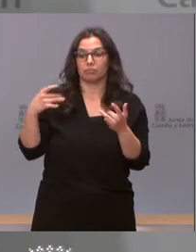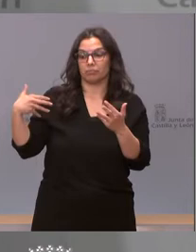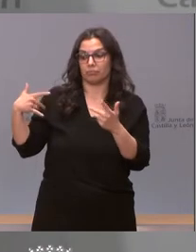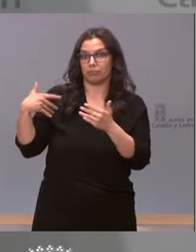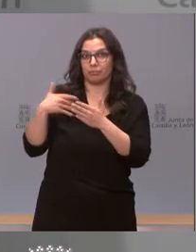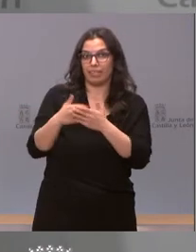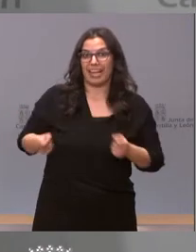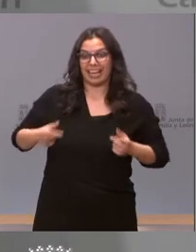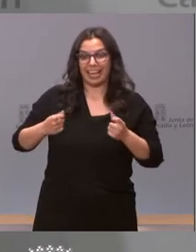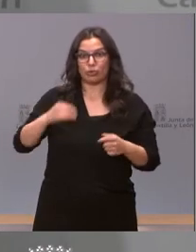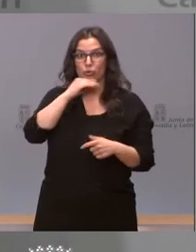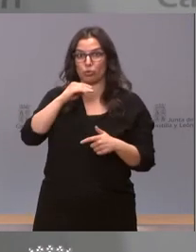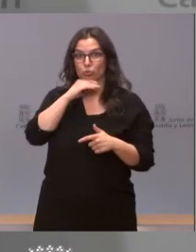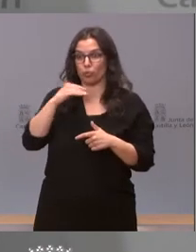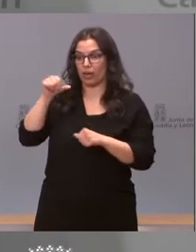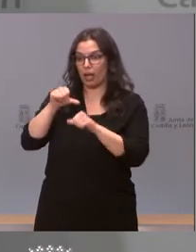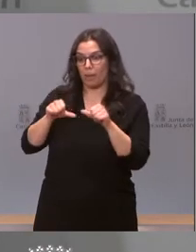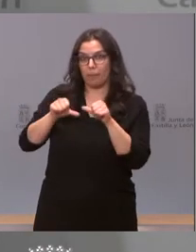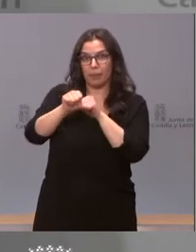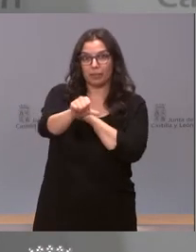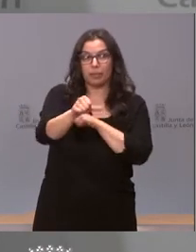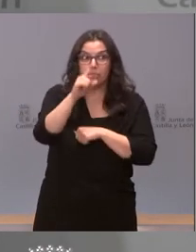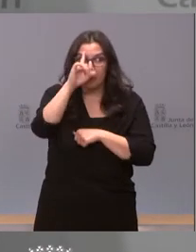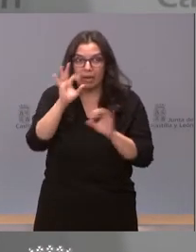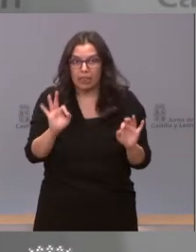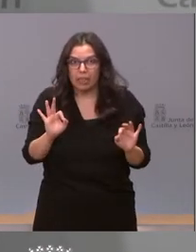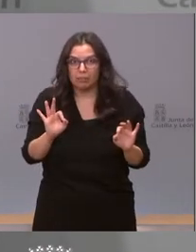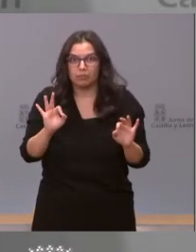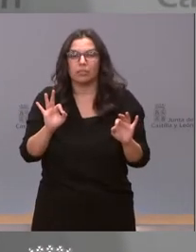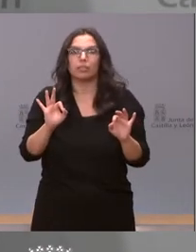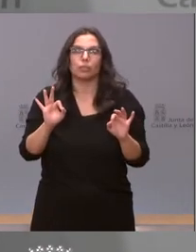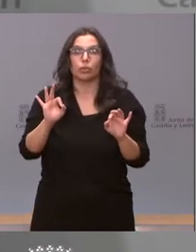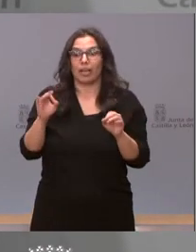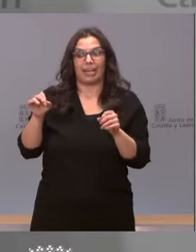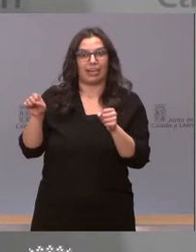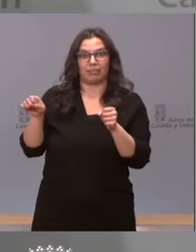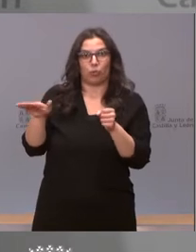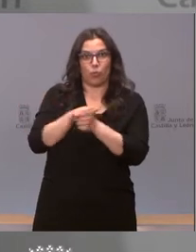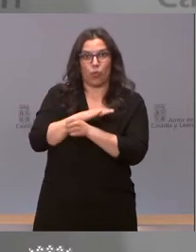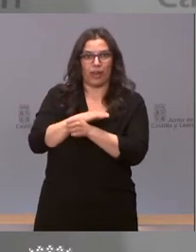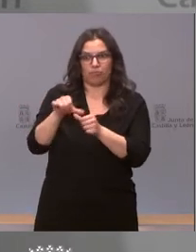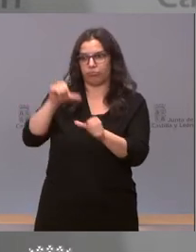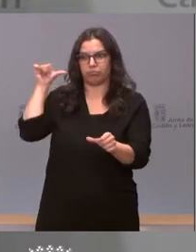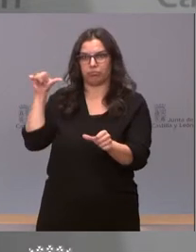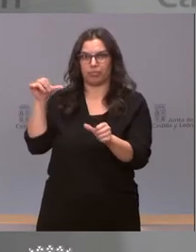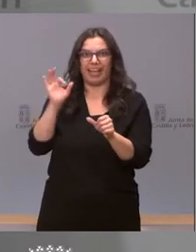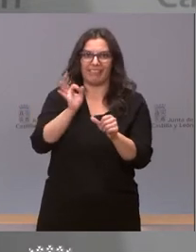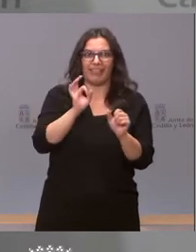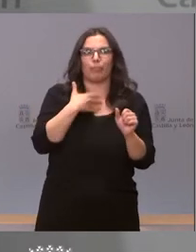octubre de 2020, si yo no estoy mal equivocado. Por tanto, una cosa es que lleguen tarde y otra cosa es que no se puedan